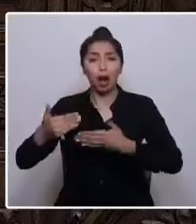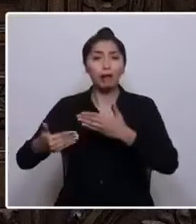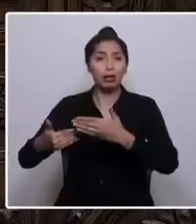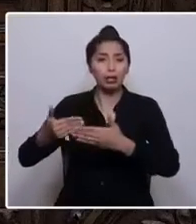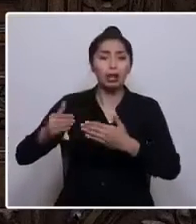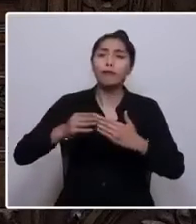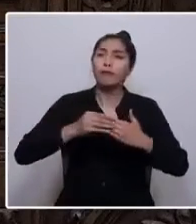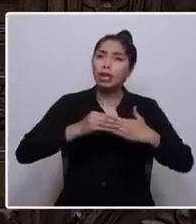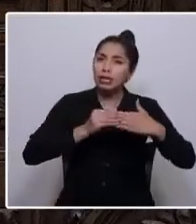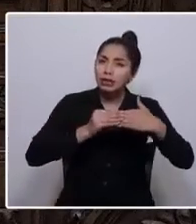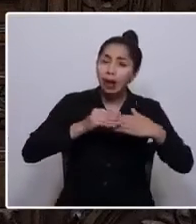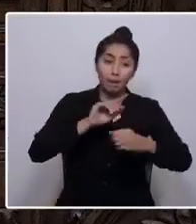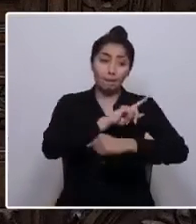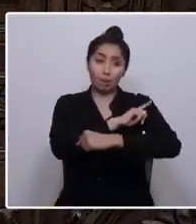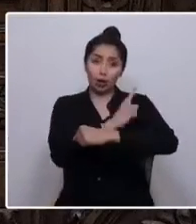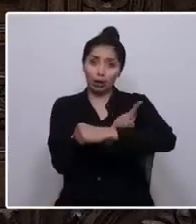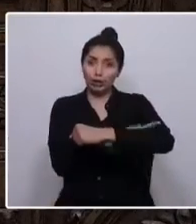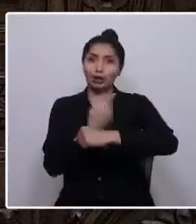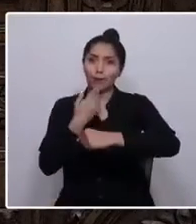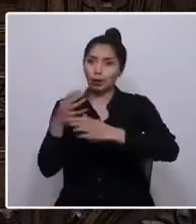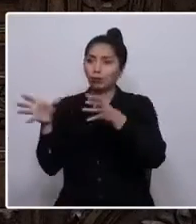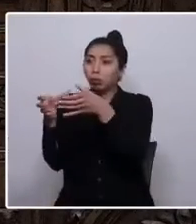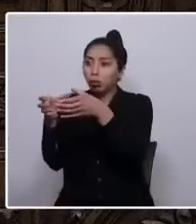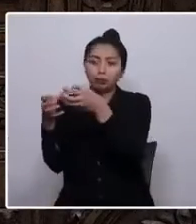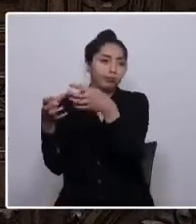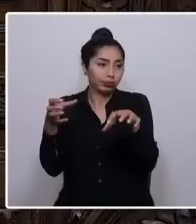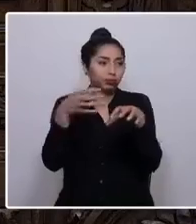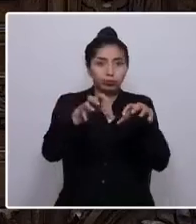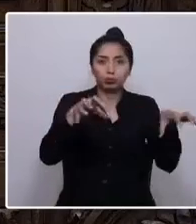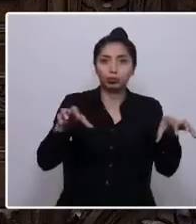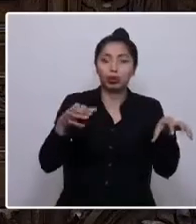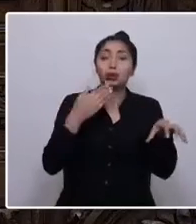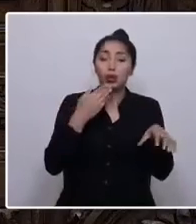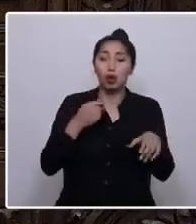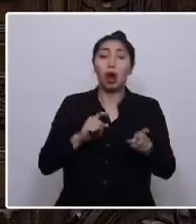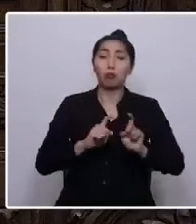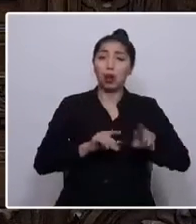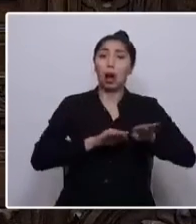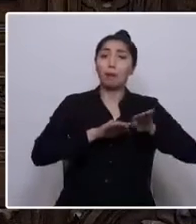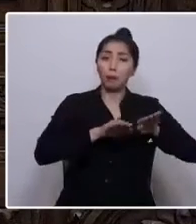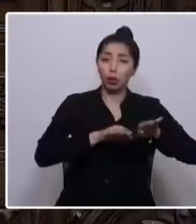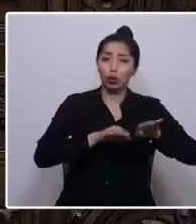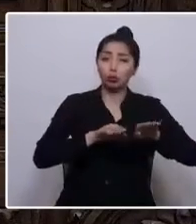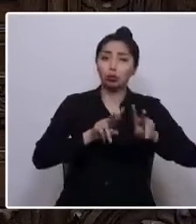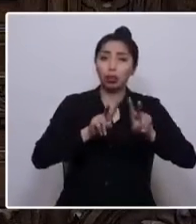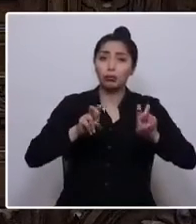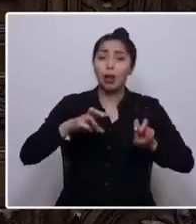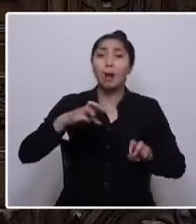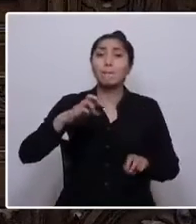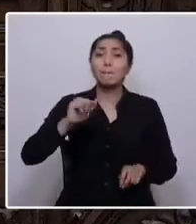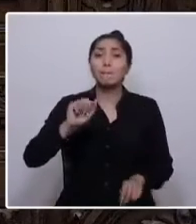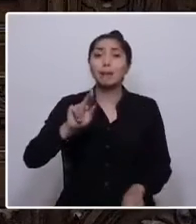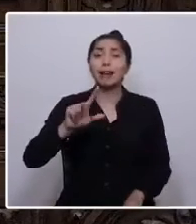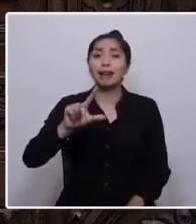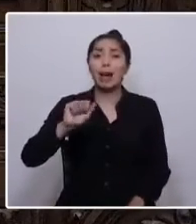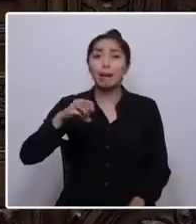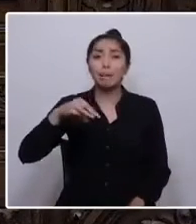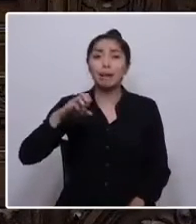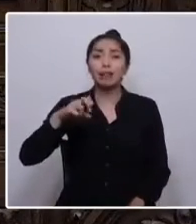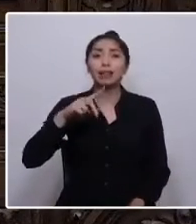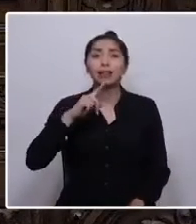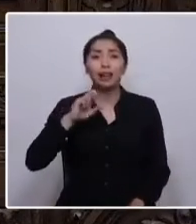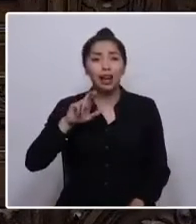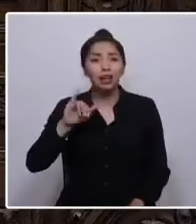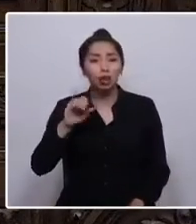flexibilizar el poder. Defiendo el régimen parlamentario, porque no solo enfrenta de mejor manera las crisis, sino que